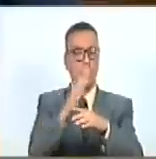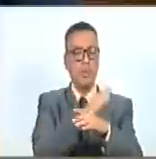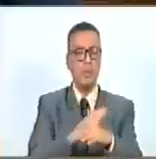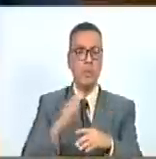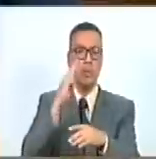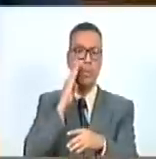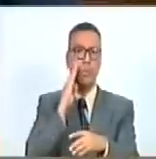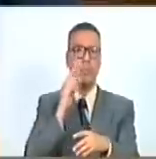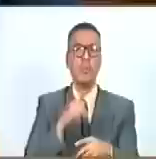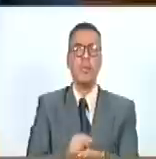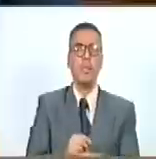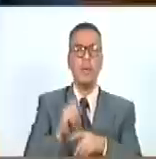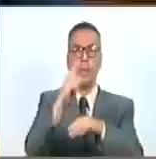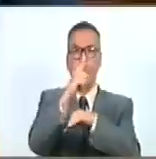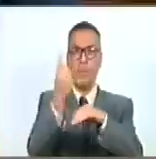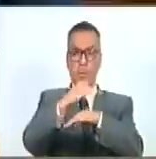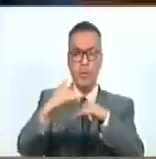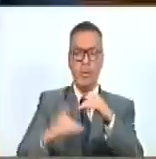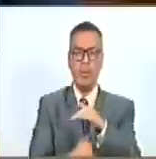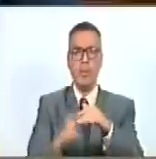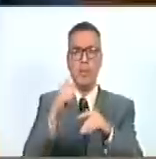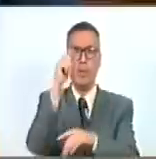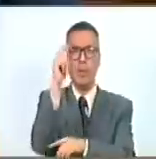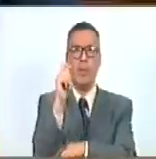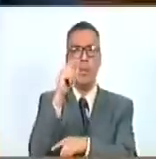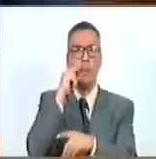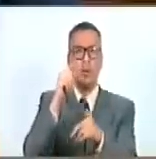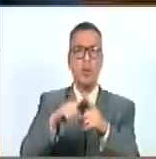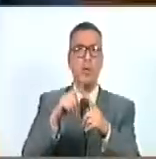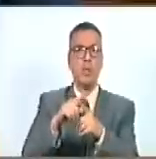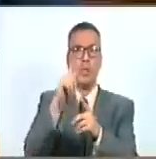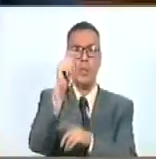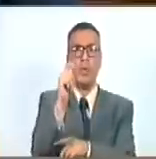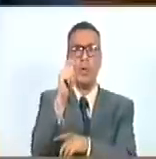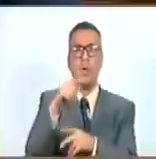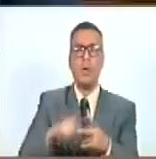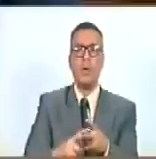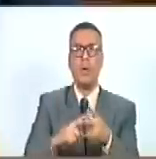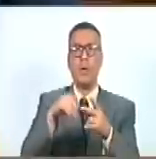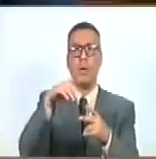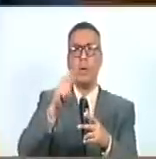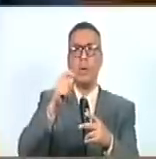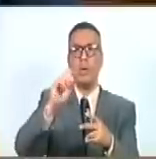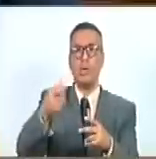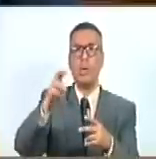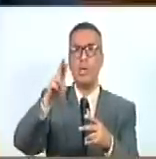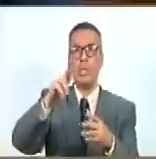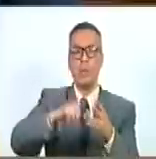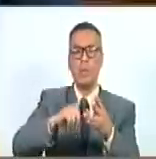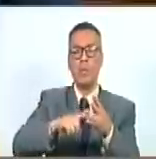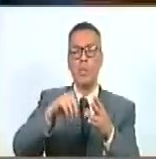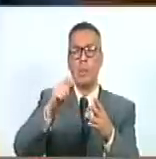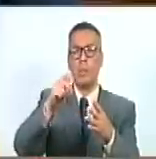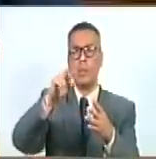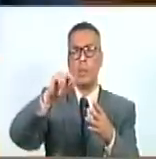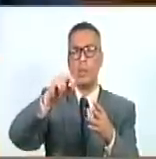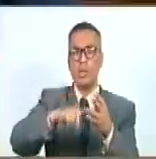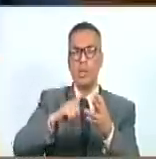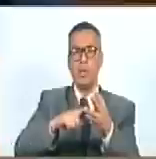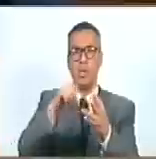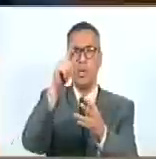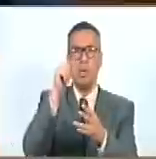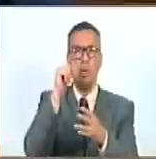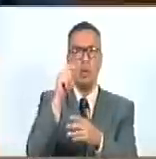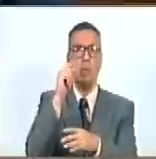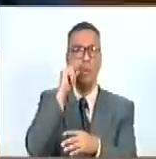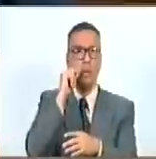El primer vicepresidente otorgó el derecho de palabra a las diputadas Cariela Arai, Carliana Arriechi y